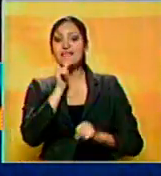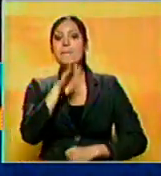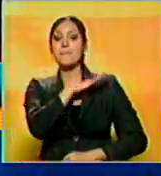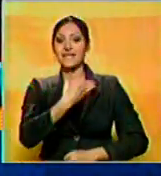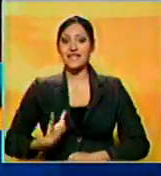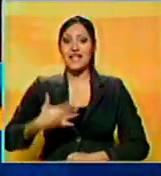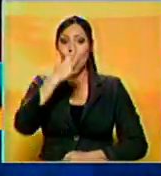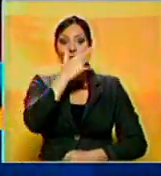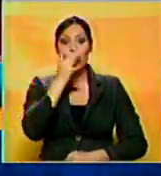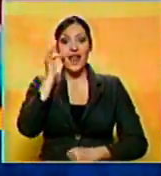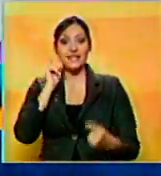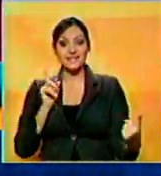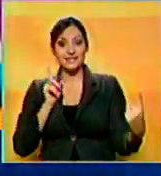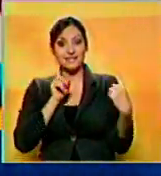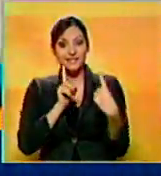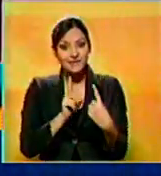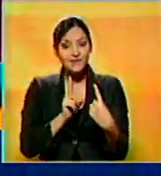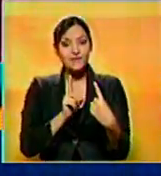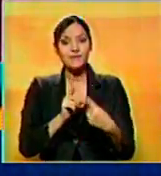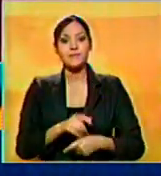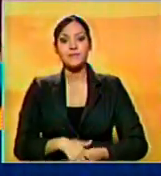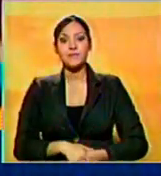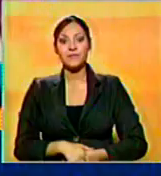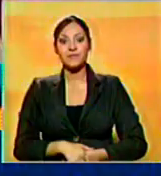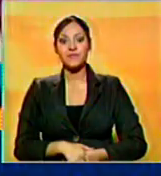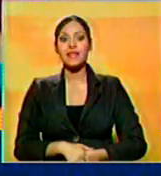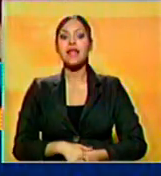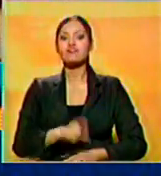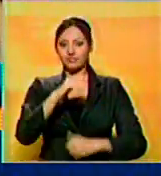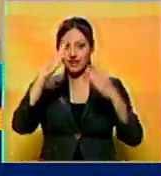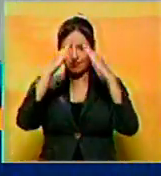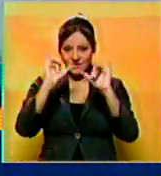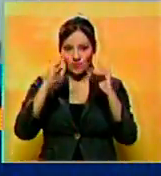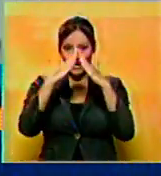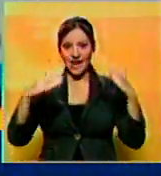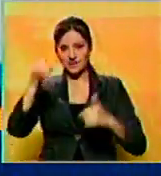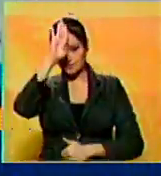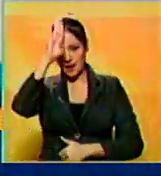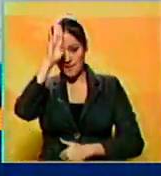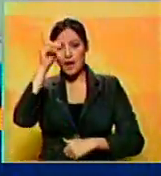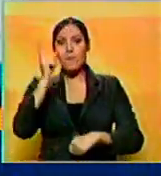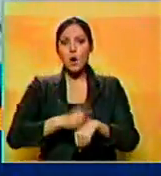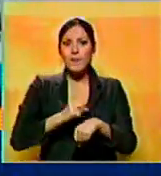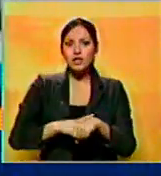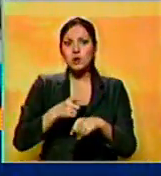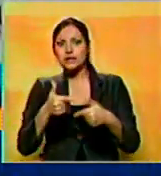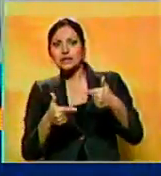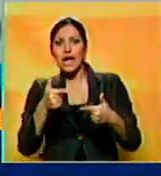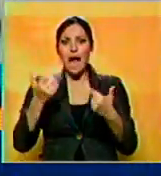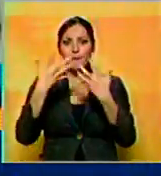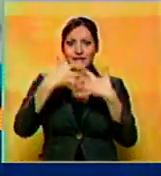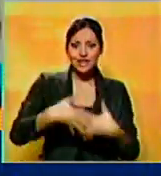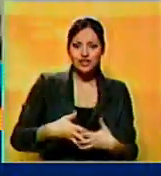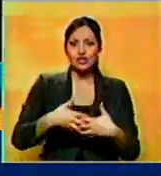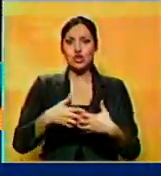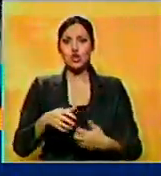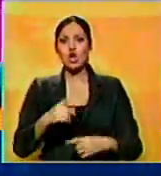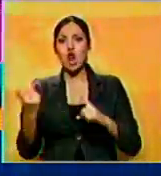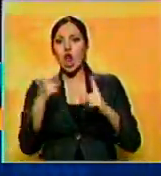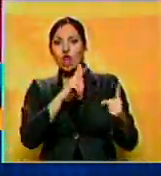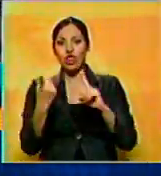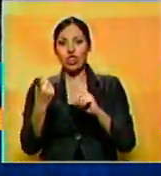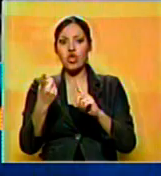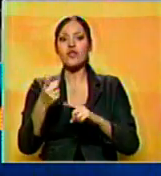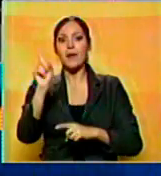de Francia, François Hollande, en el Vaticano. El encuentro ocurrió en momentos de tensión entre la administración de Hollande y los